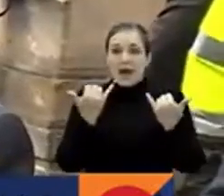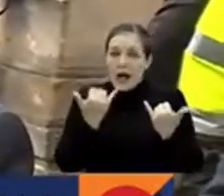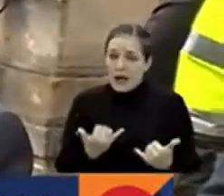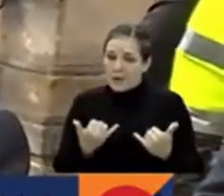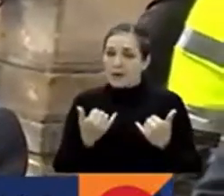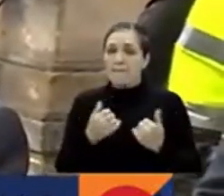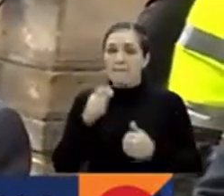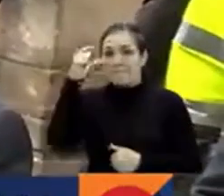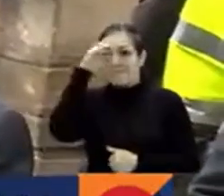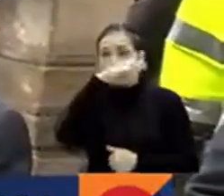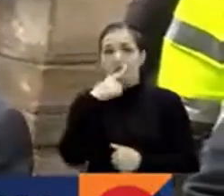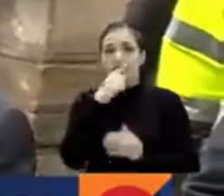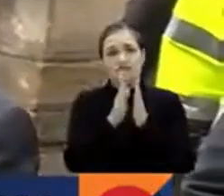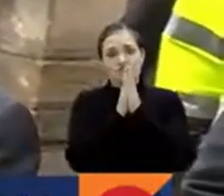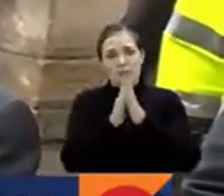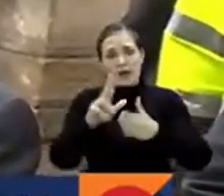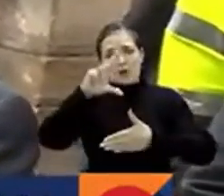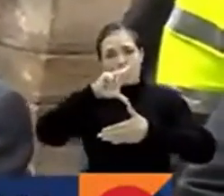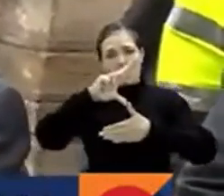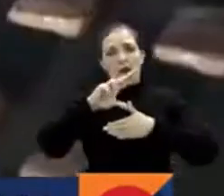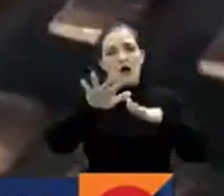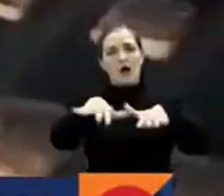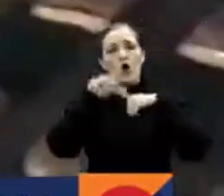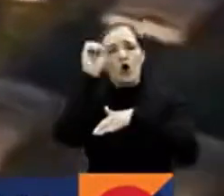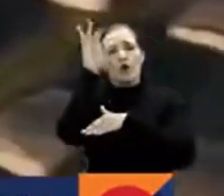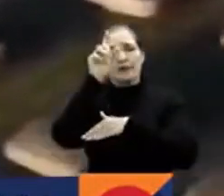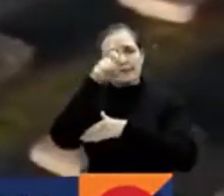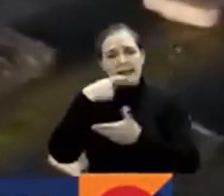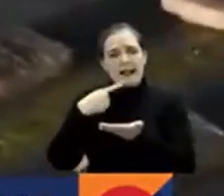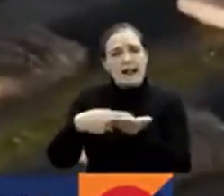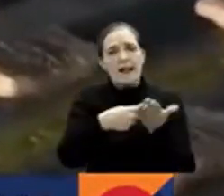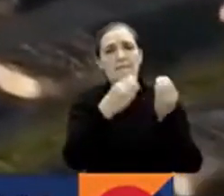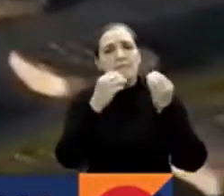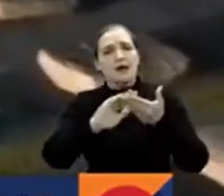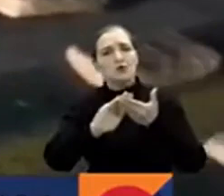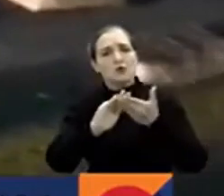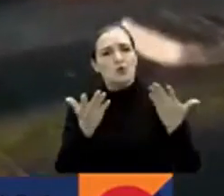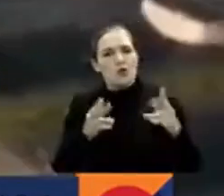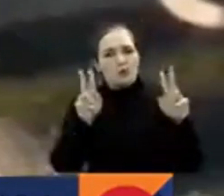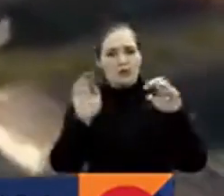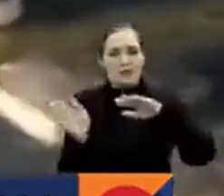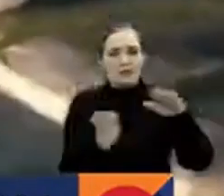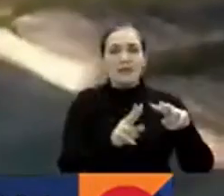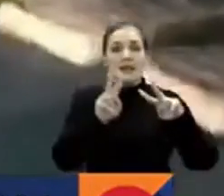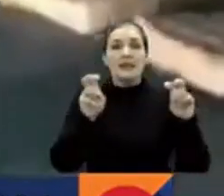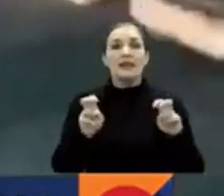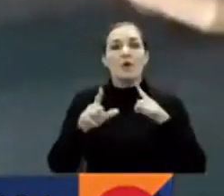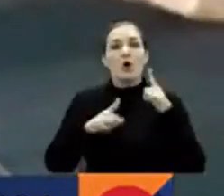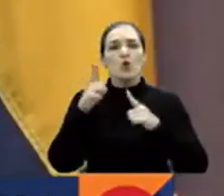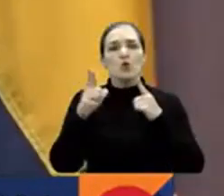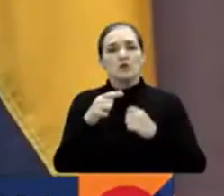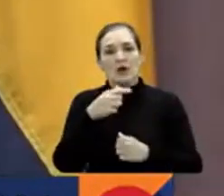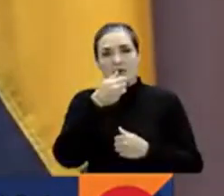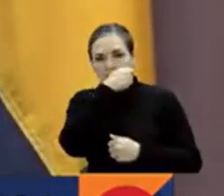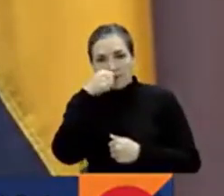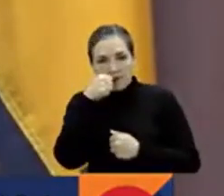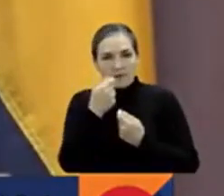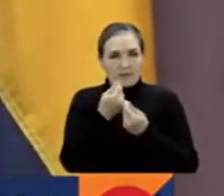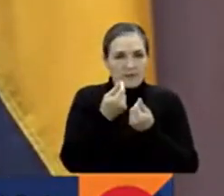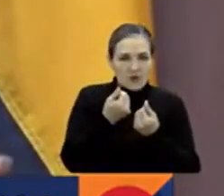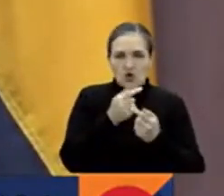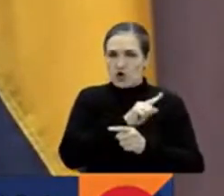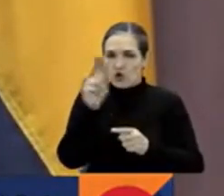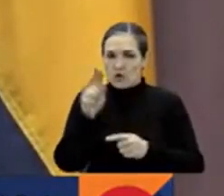Petro a una conferencia latinoamericana sobre este tema. La lucha contra las drogas también tendrá espacio en las mesas de trabajo. El